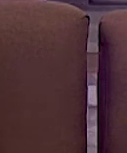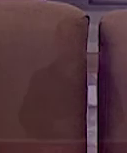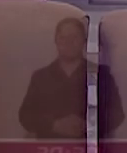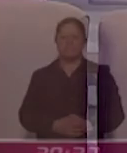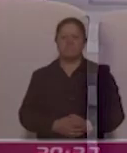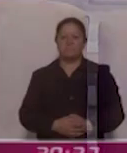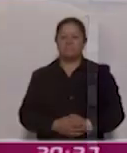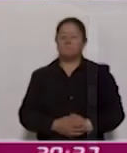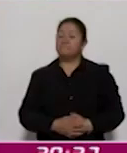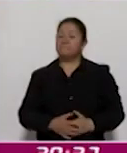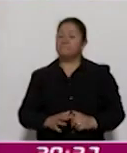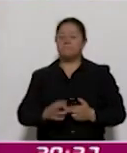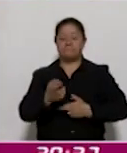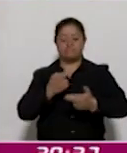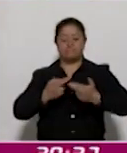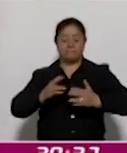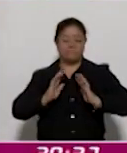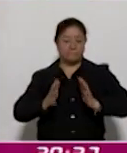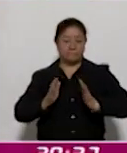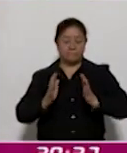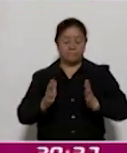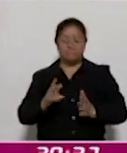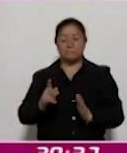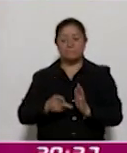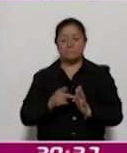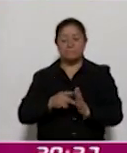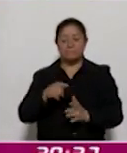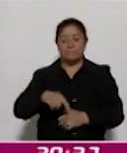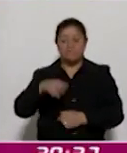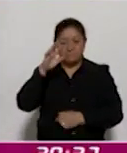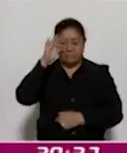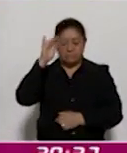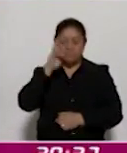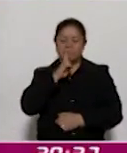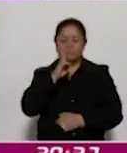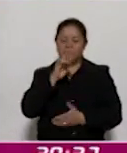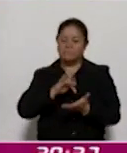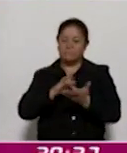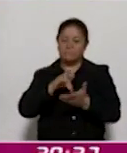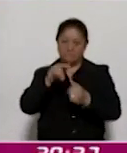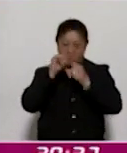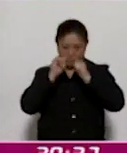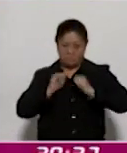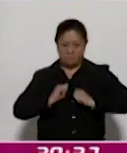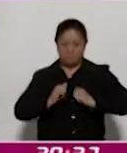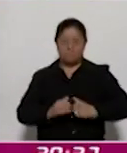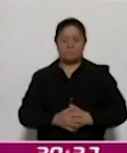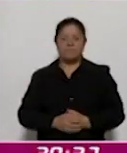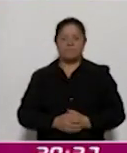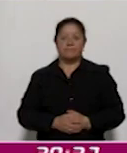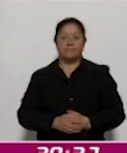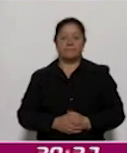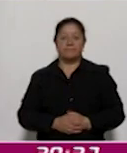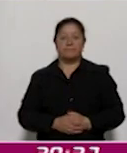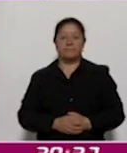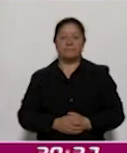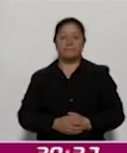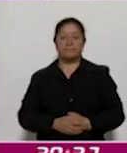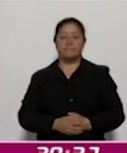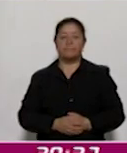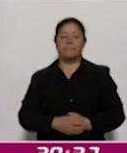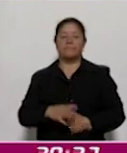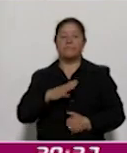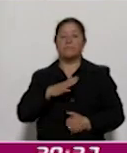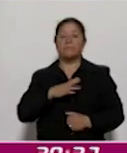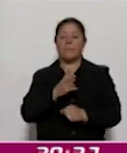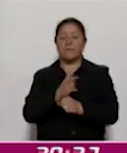Y bien, ya estamos de regreso nuevamente en Corazón Noticias. Le agradecemos que continúe con nosotros y tenemos como invitada